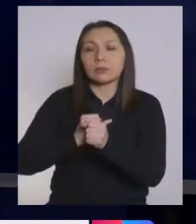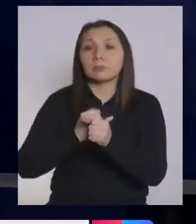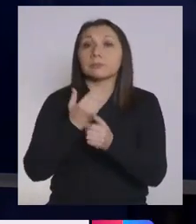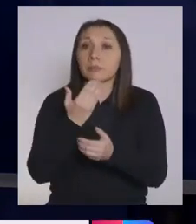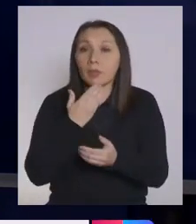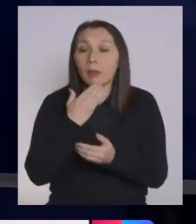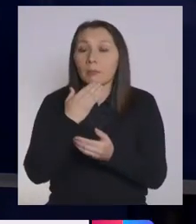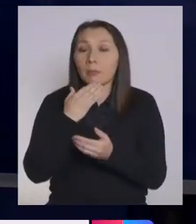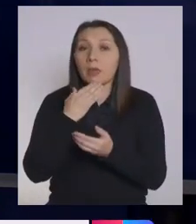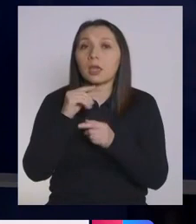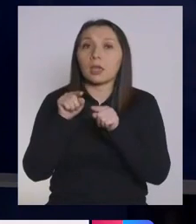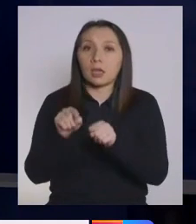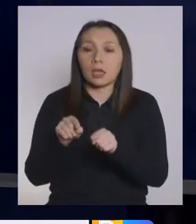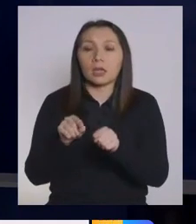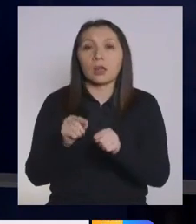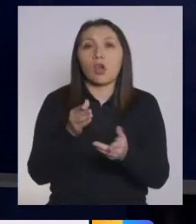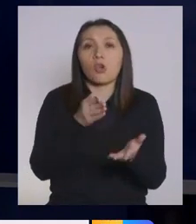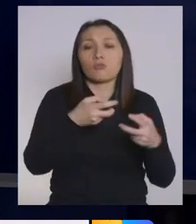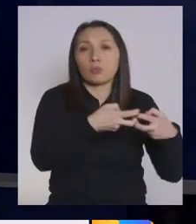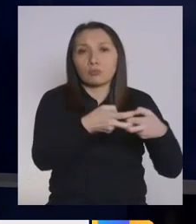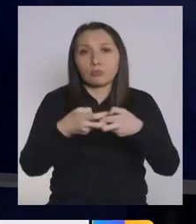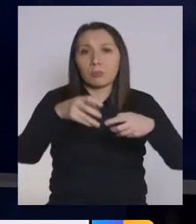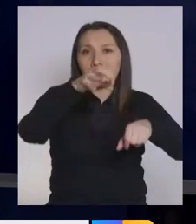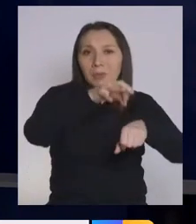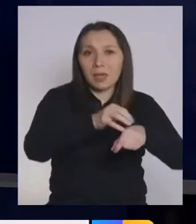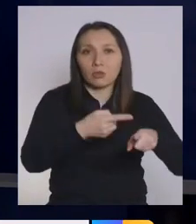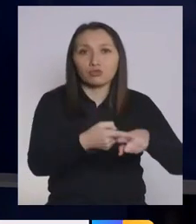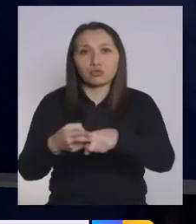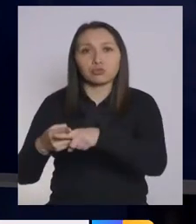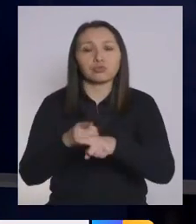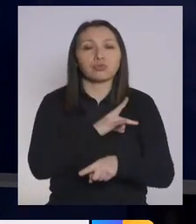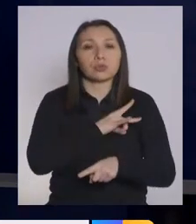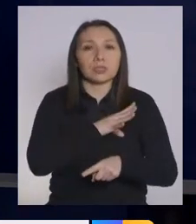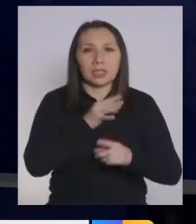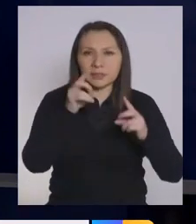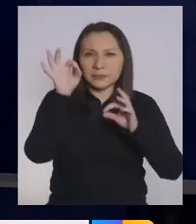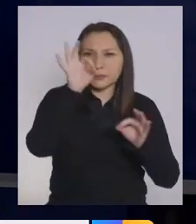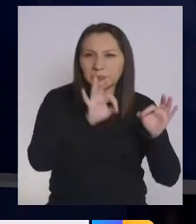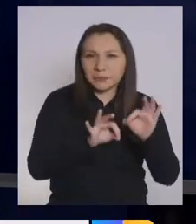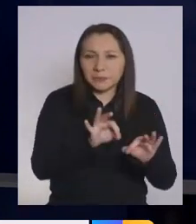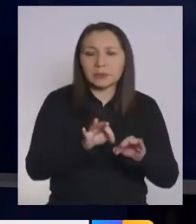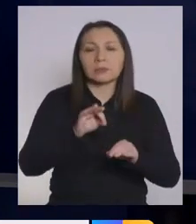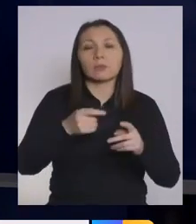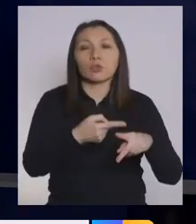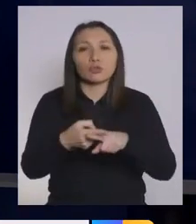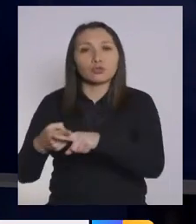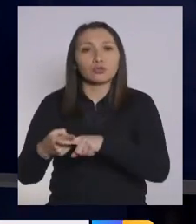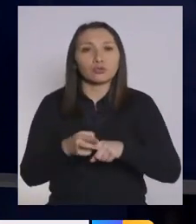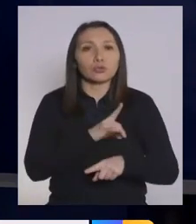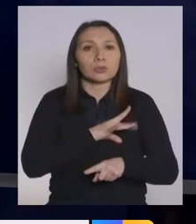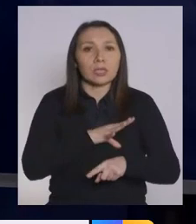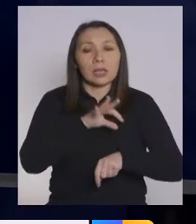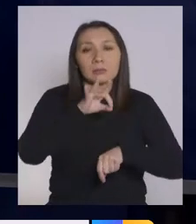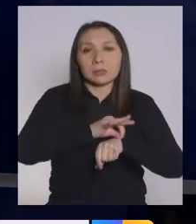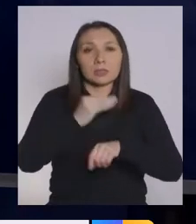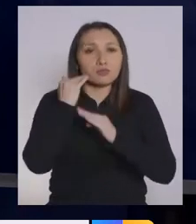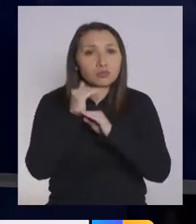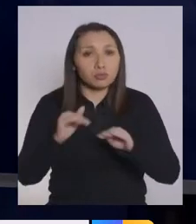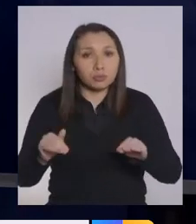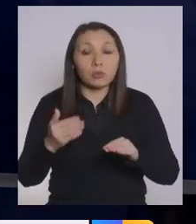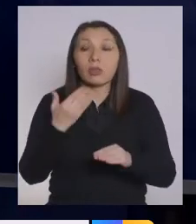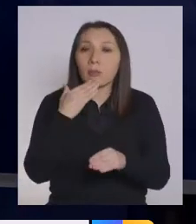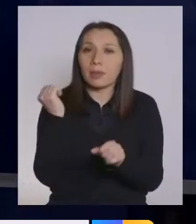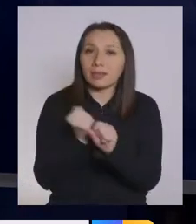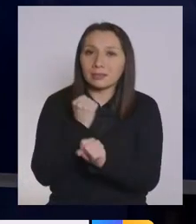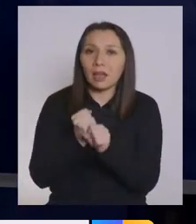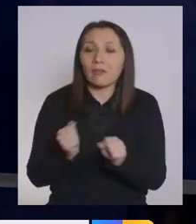así como también al Colegio Médico, la Sociedad Chilena de Infectología, la Sociedad Chilena de Pediatría. Así que volver a agradecer este trabajo que